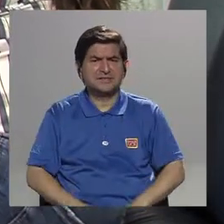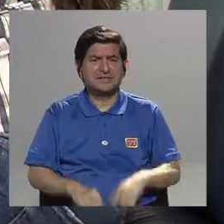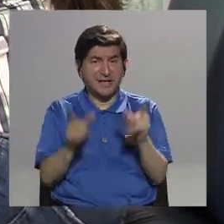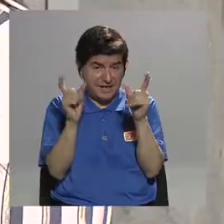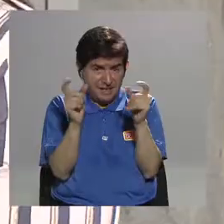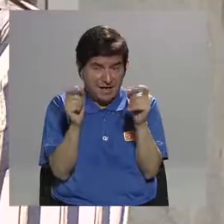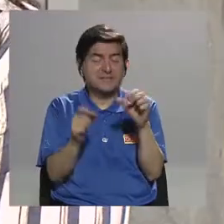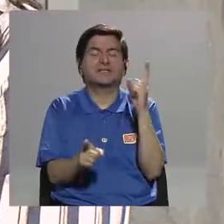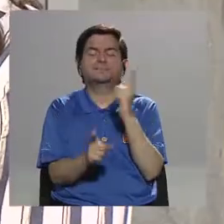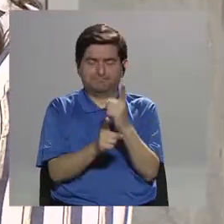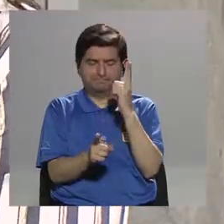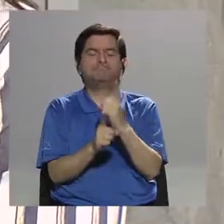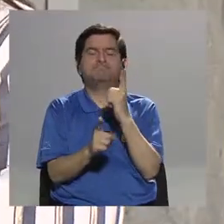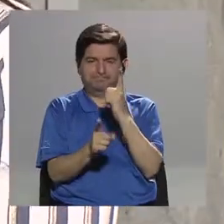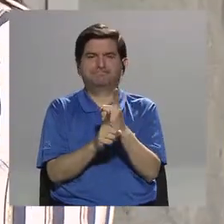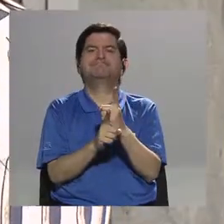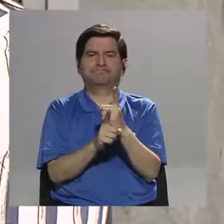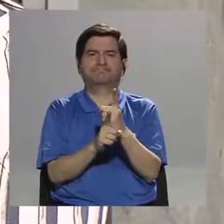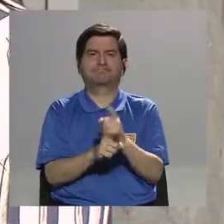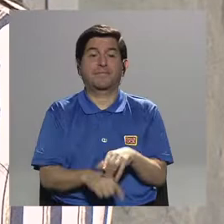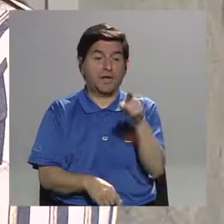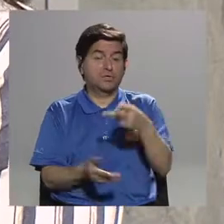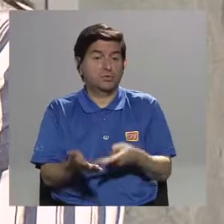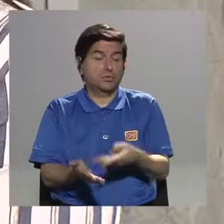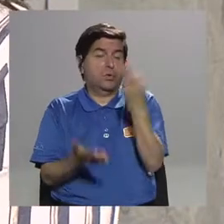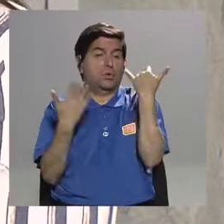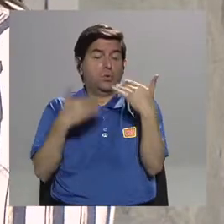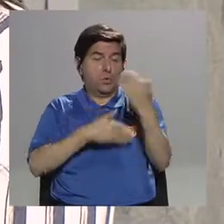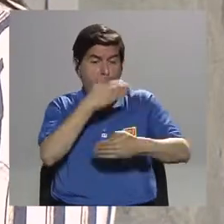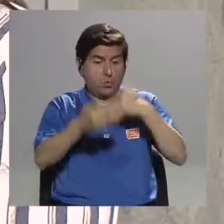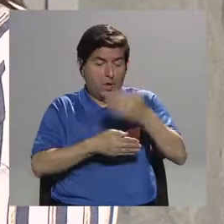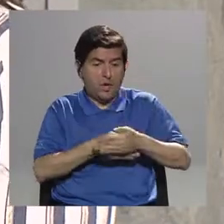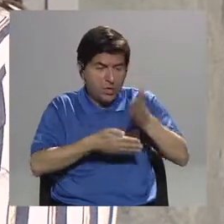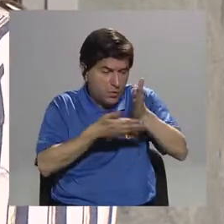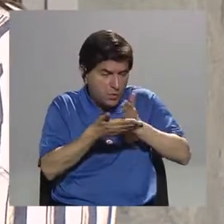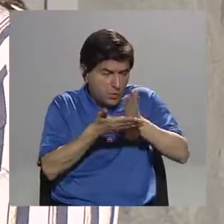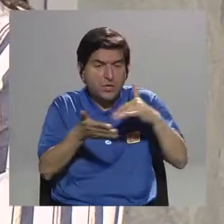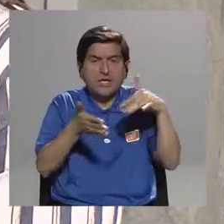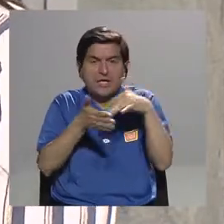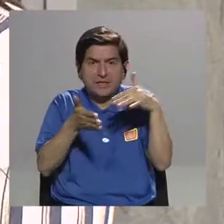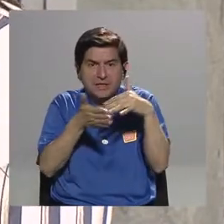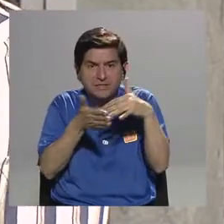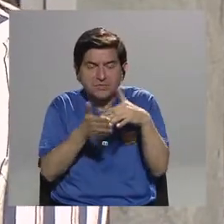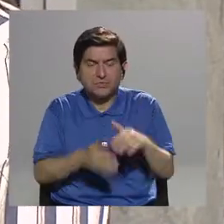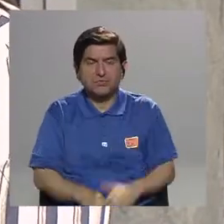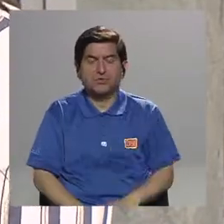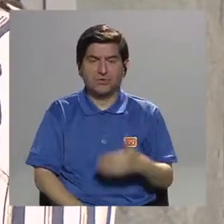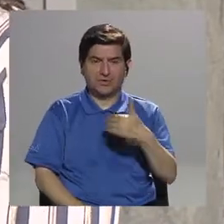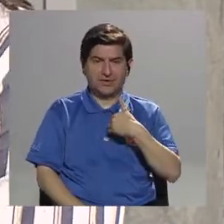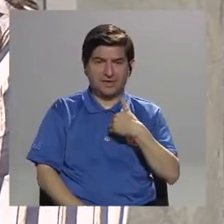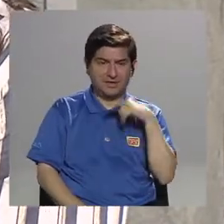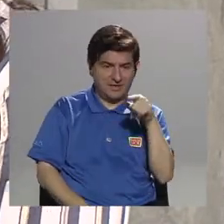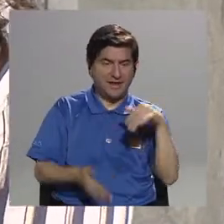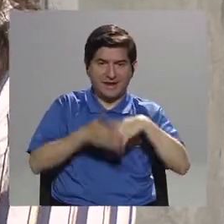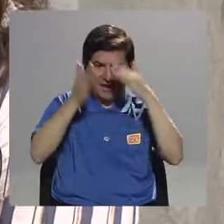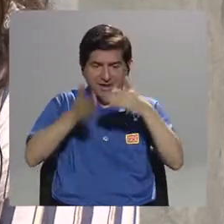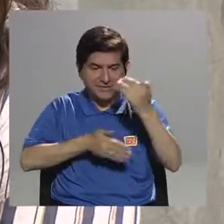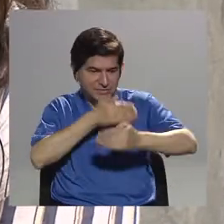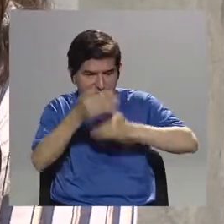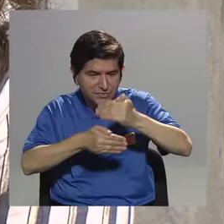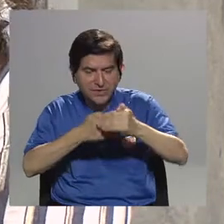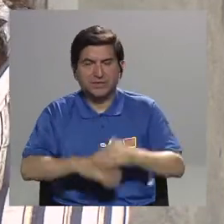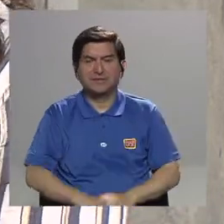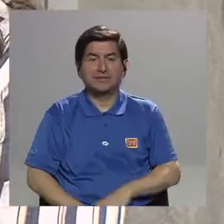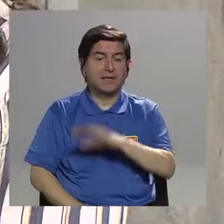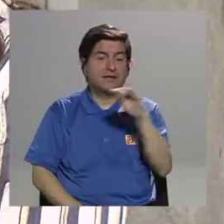ve un cáncer. Exactamente. Esto realmente enriquece el proceso de disección y de estudio de los estudiantes y además